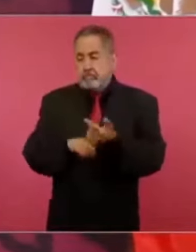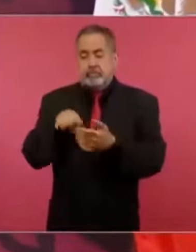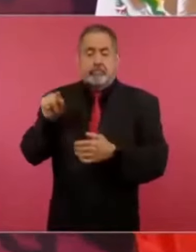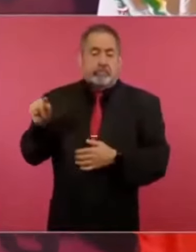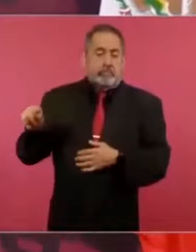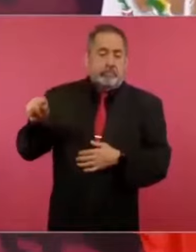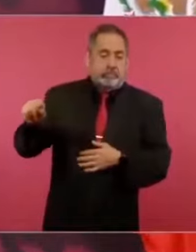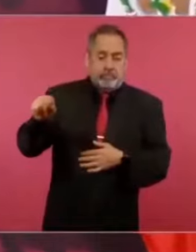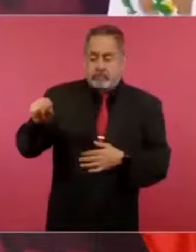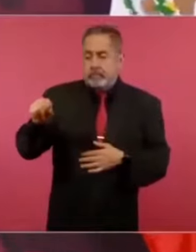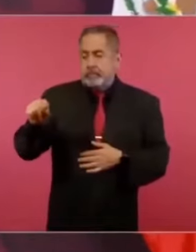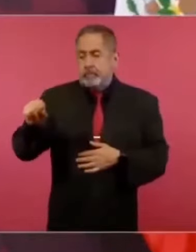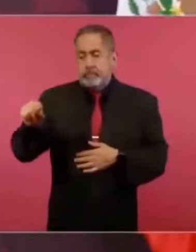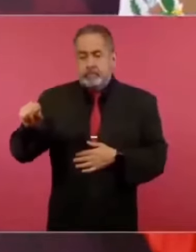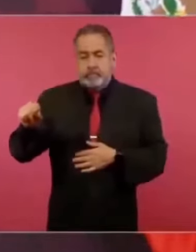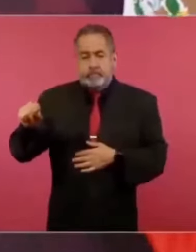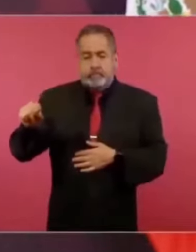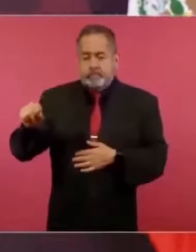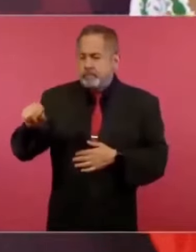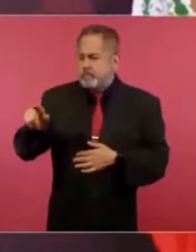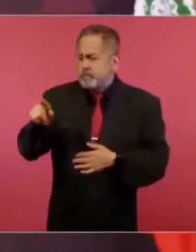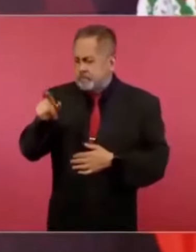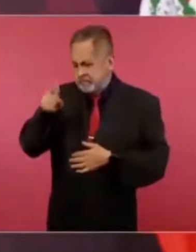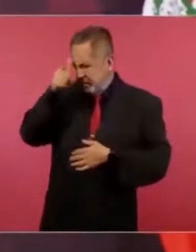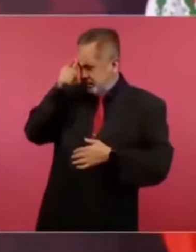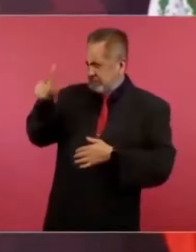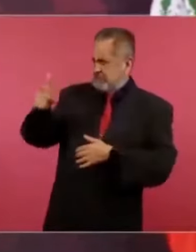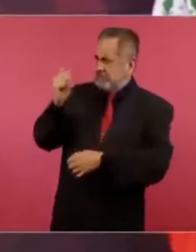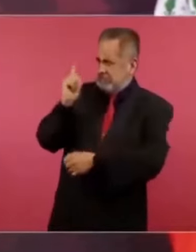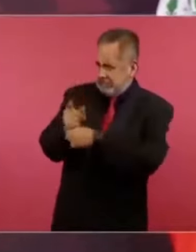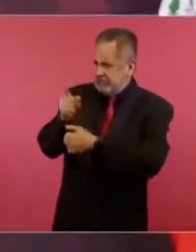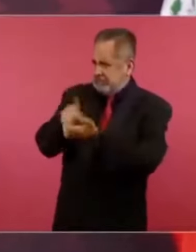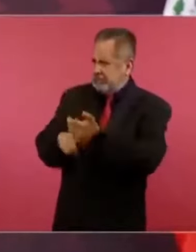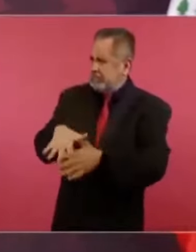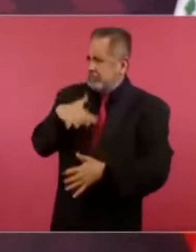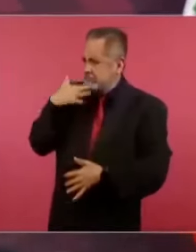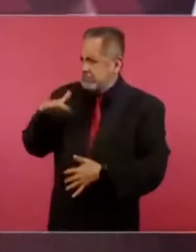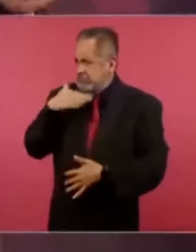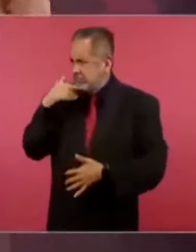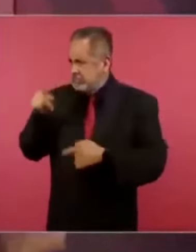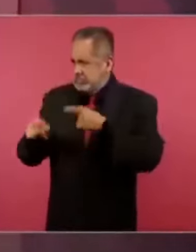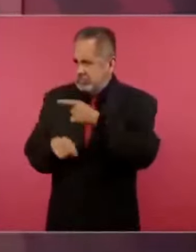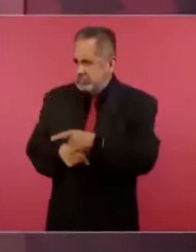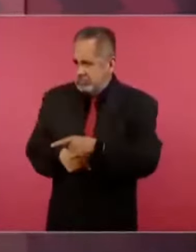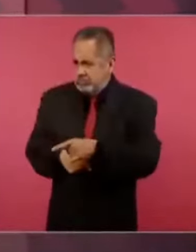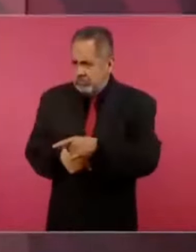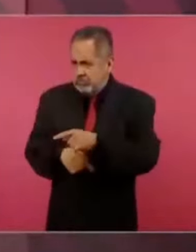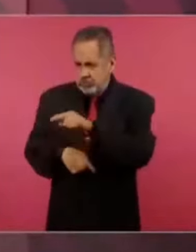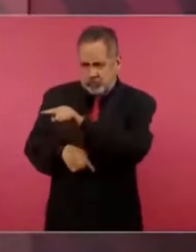en asuntos de corrupción, Pemex